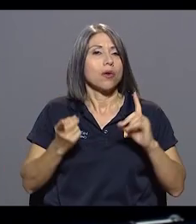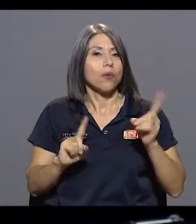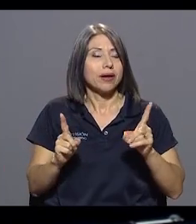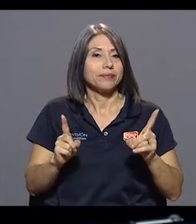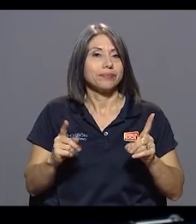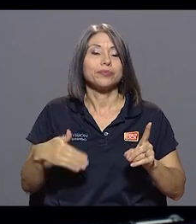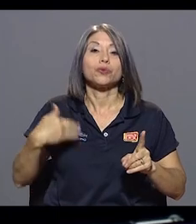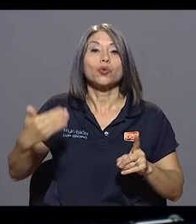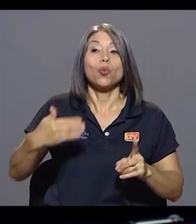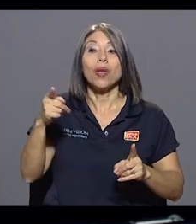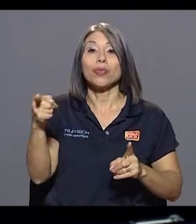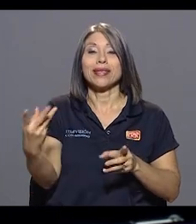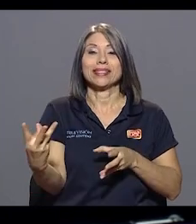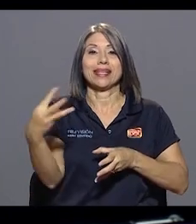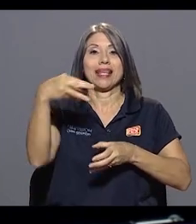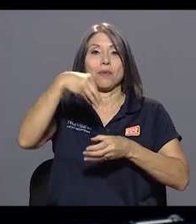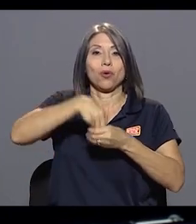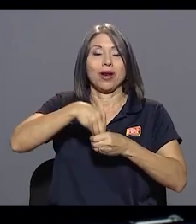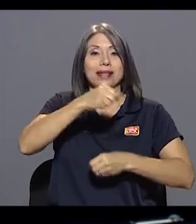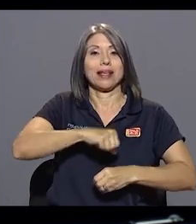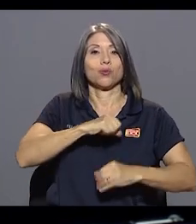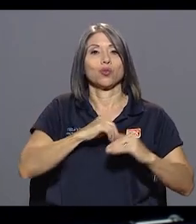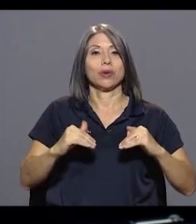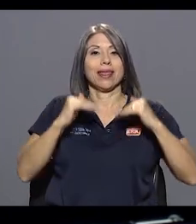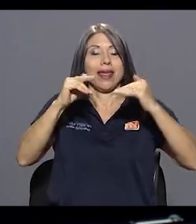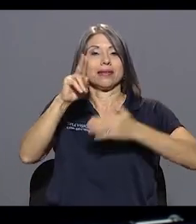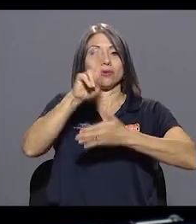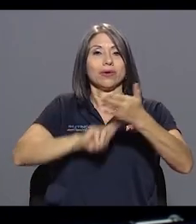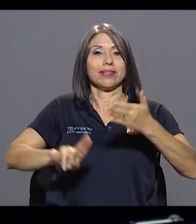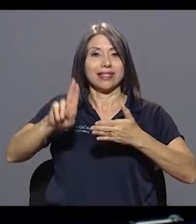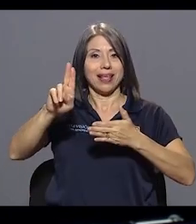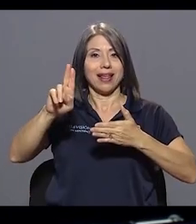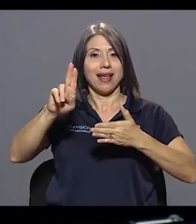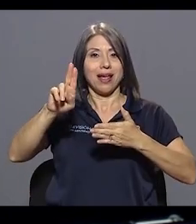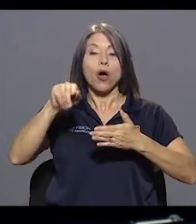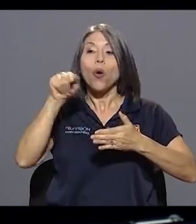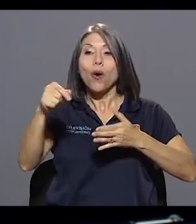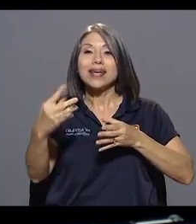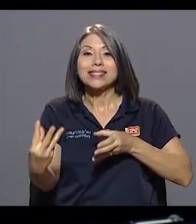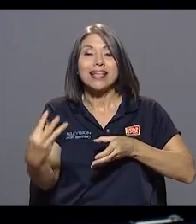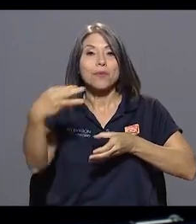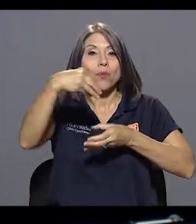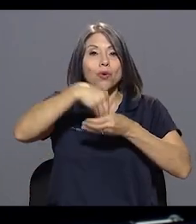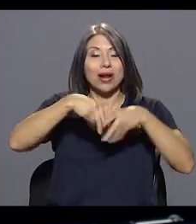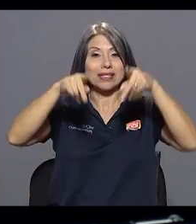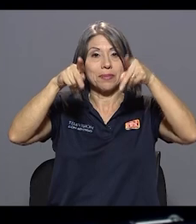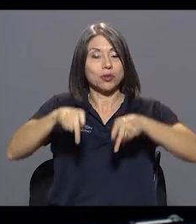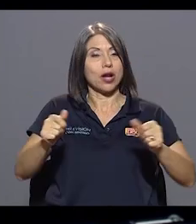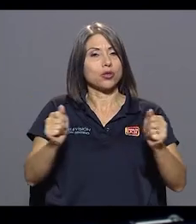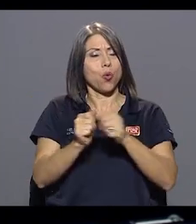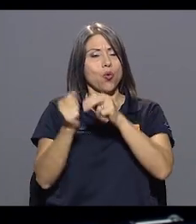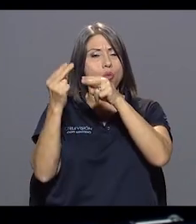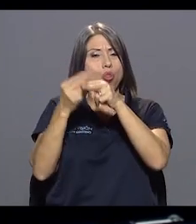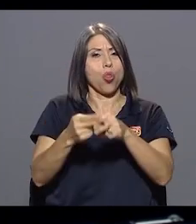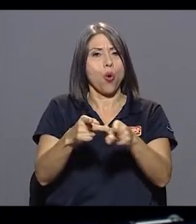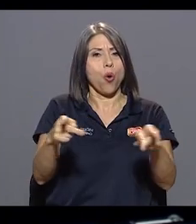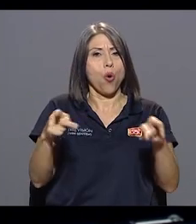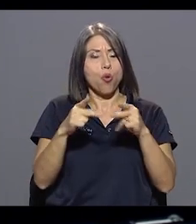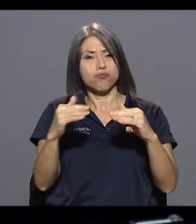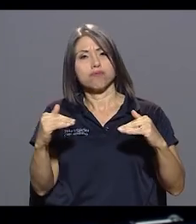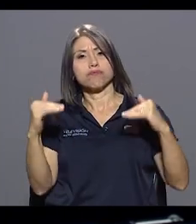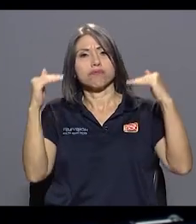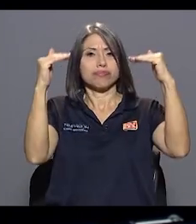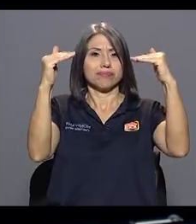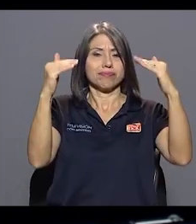involucradas autoridades universitarias o cuando están involucradas personas de alta jerarquía. Ahí es donde, como